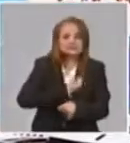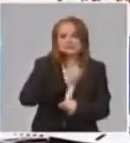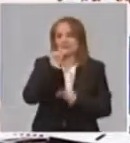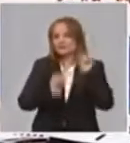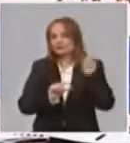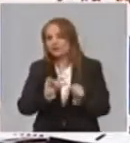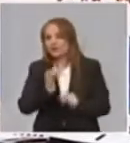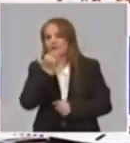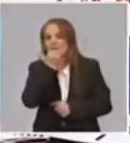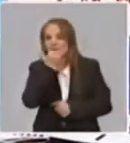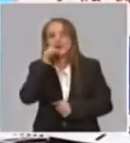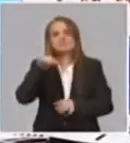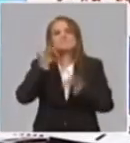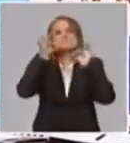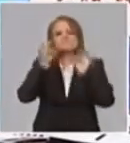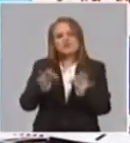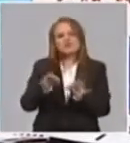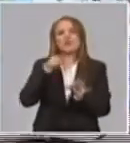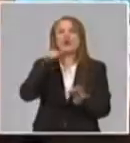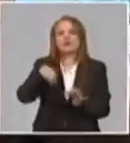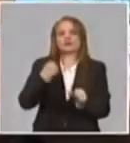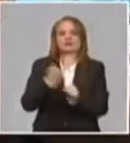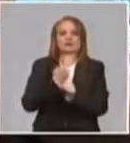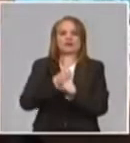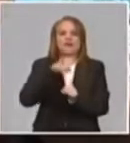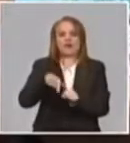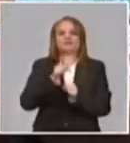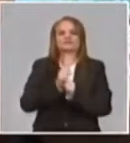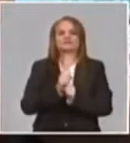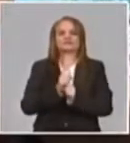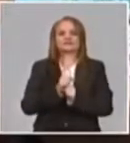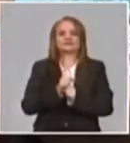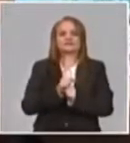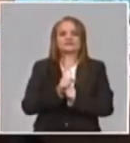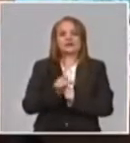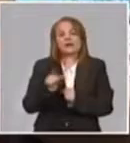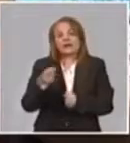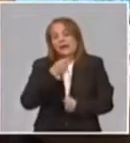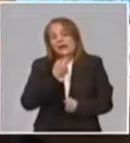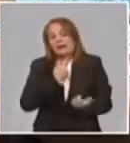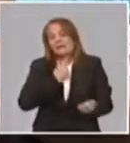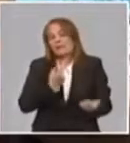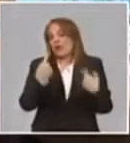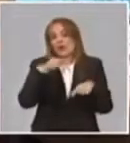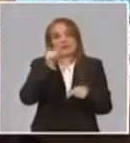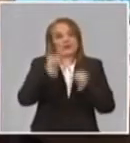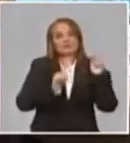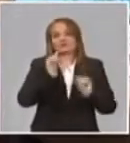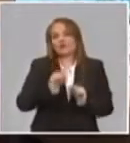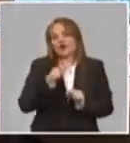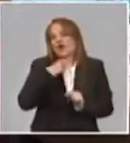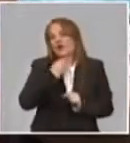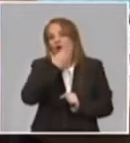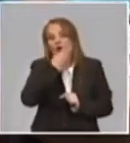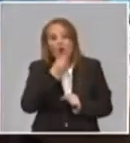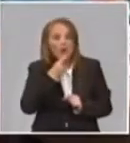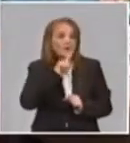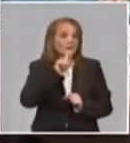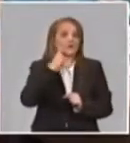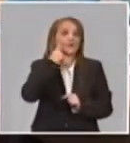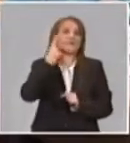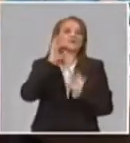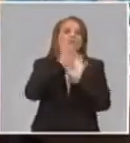hacer junto con las situaciones. eso... Además, generaciones no hemos vivido. Correcto, correcto. Y